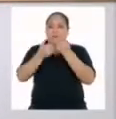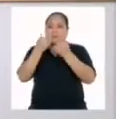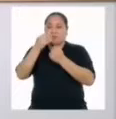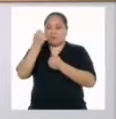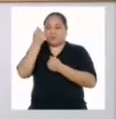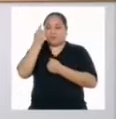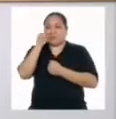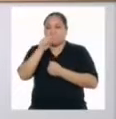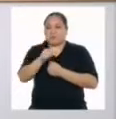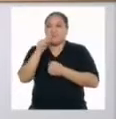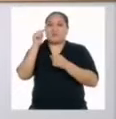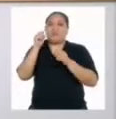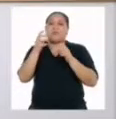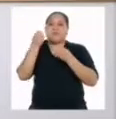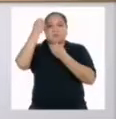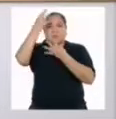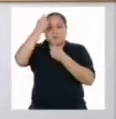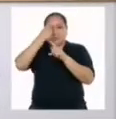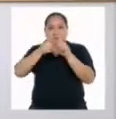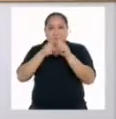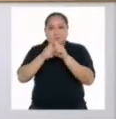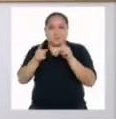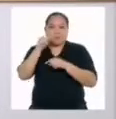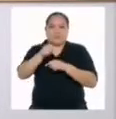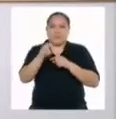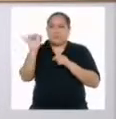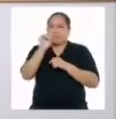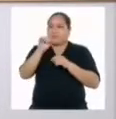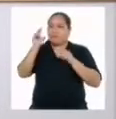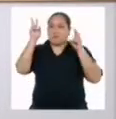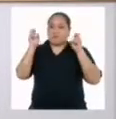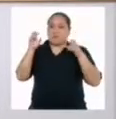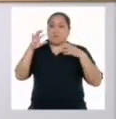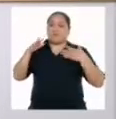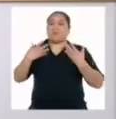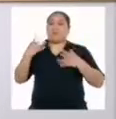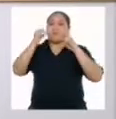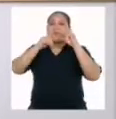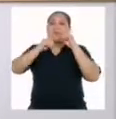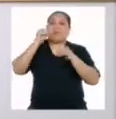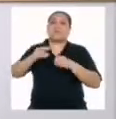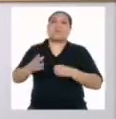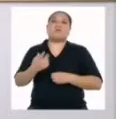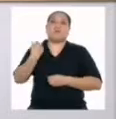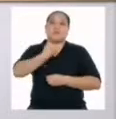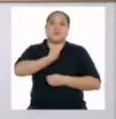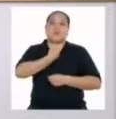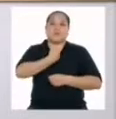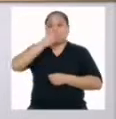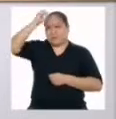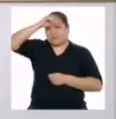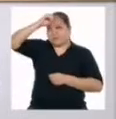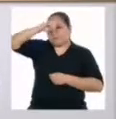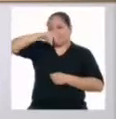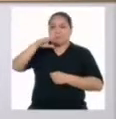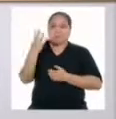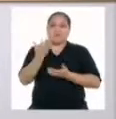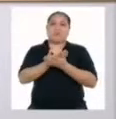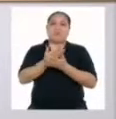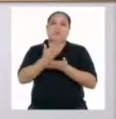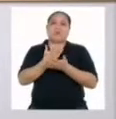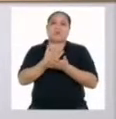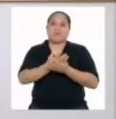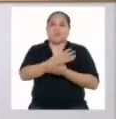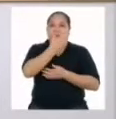A partir de información diversa sobre un mismo tema podemos generar nuestra propia opinión y